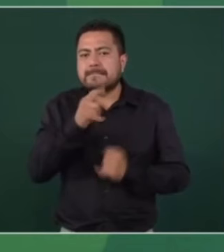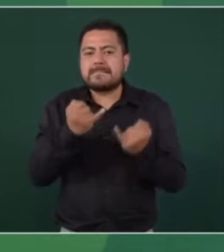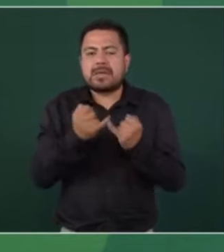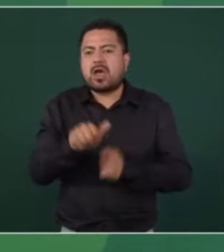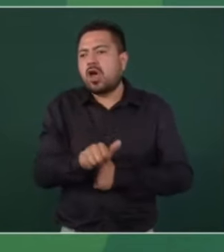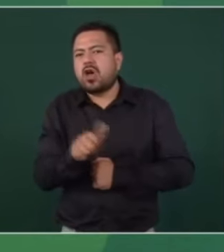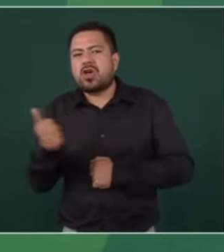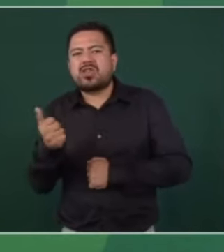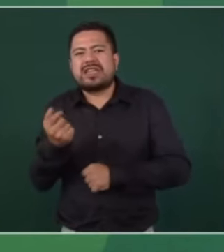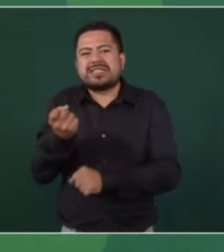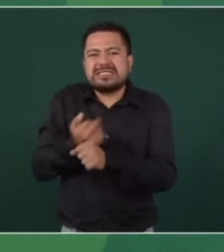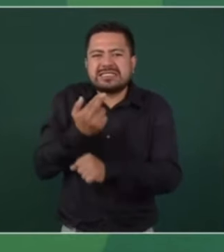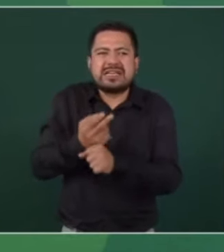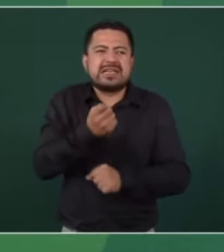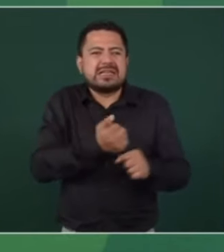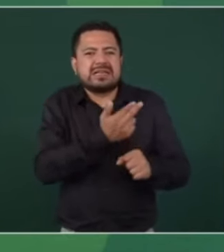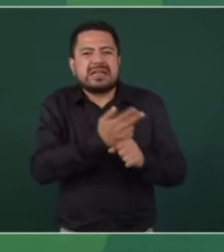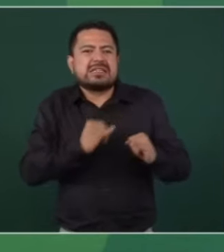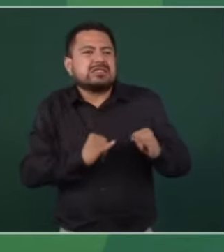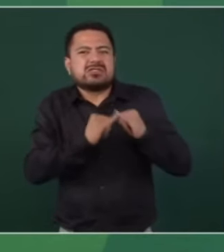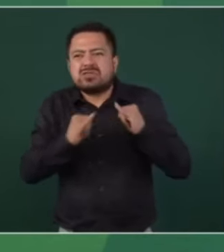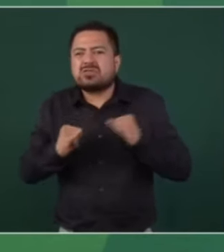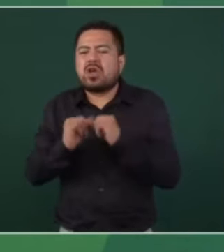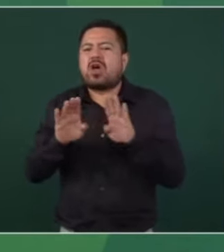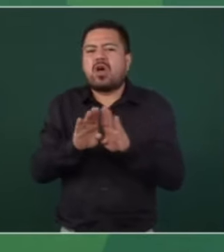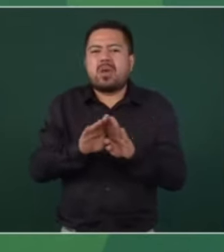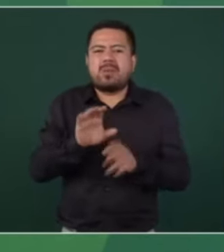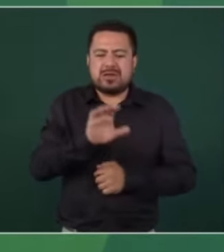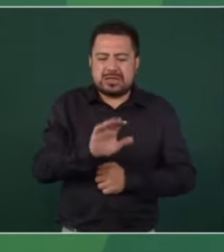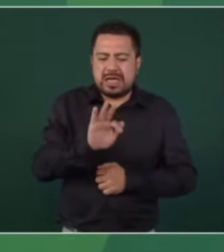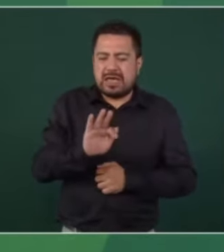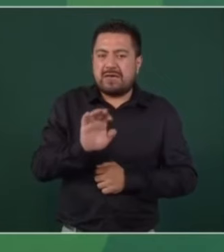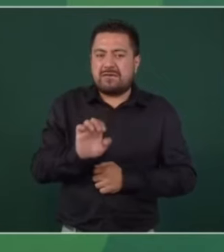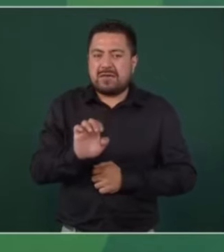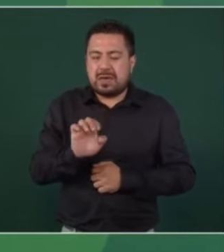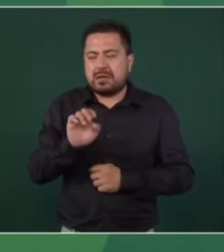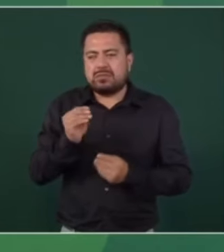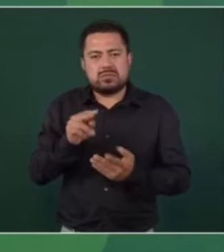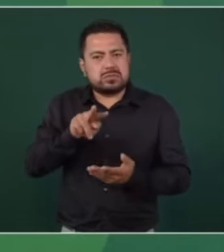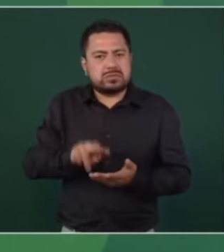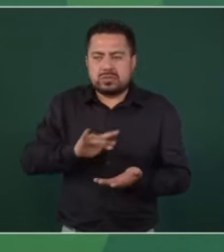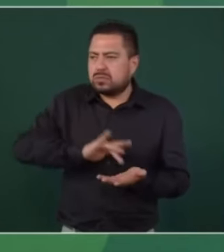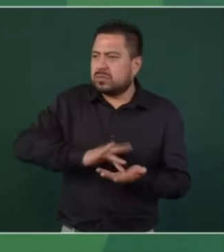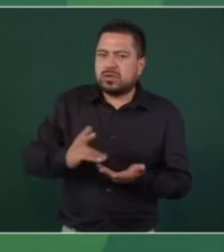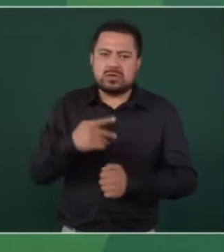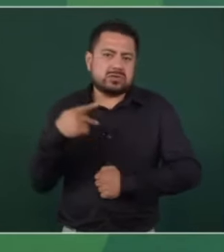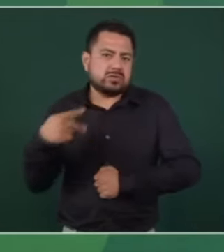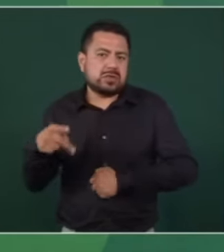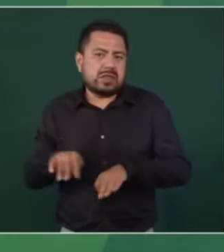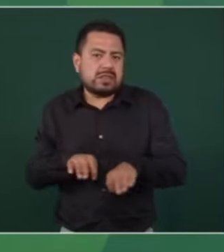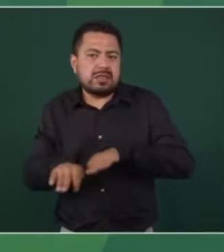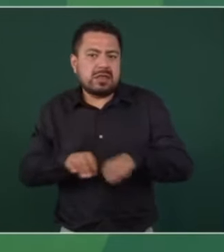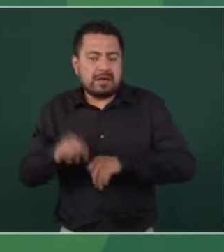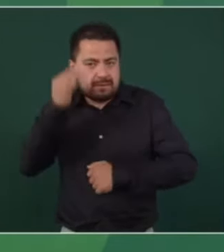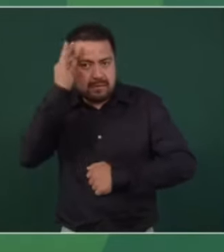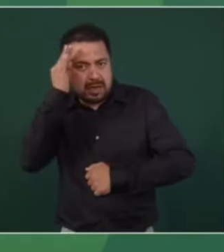dependencias, la Comisión Federal de Electricidad, le agradecemos mucho a los trabajadores de la Comisión